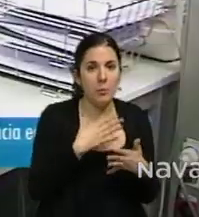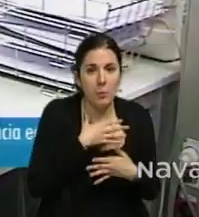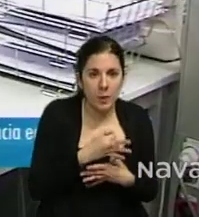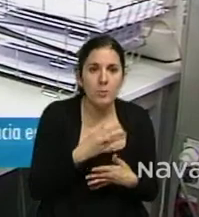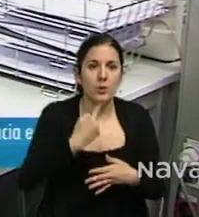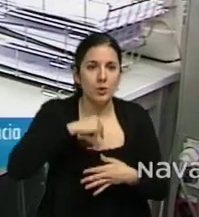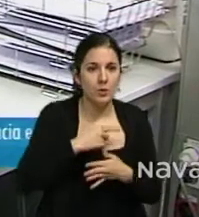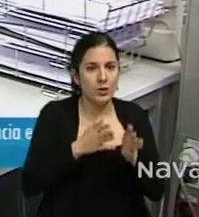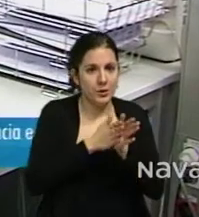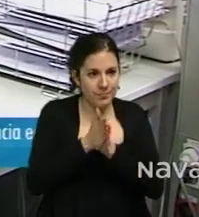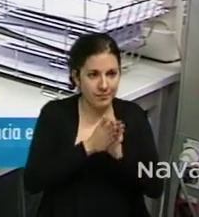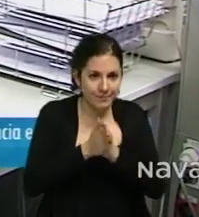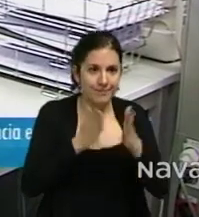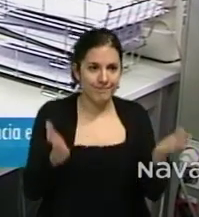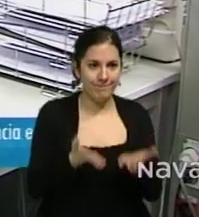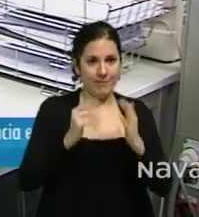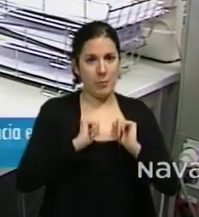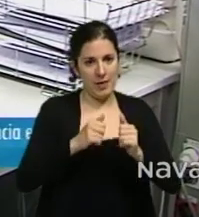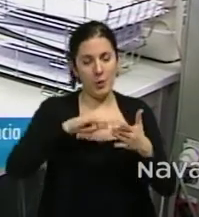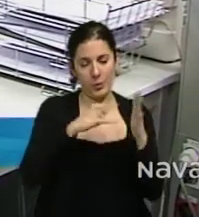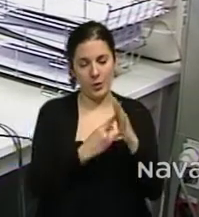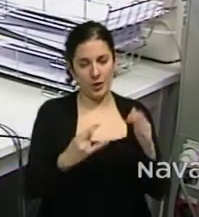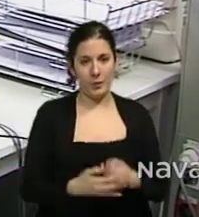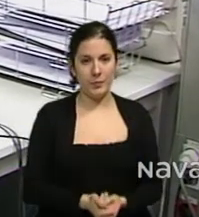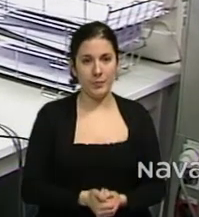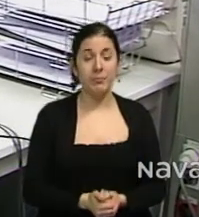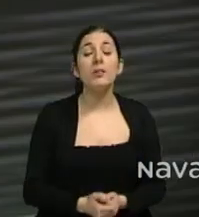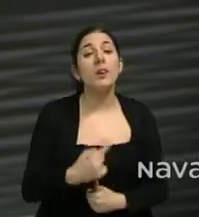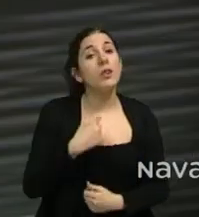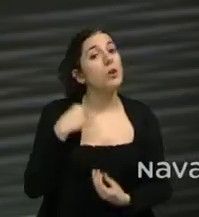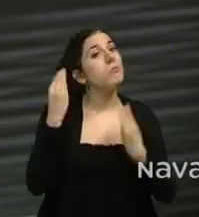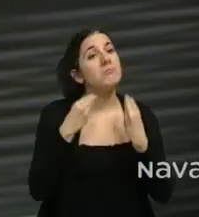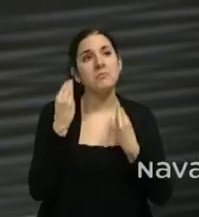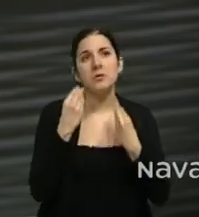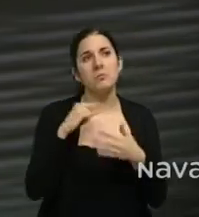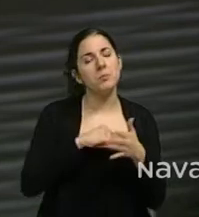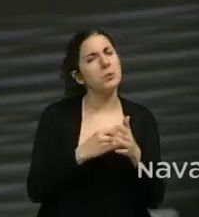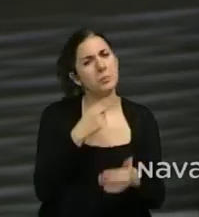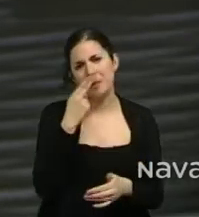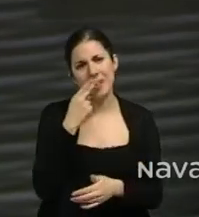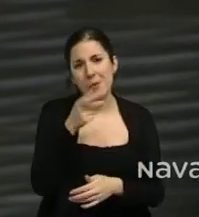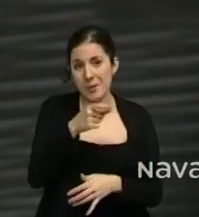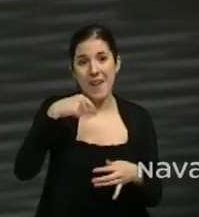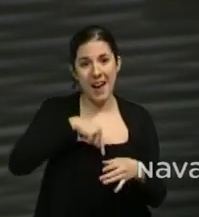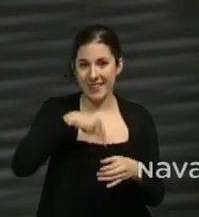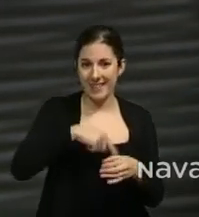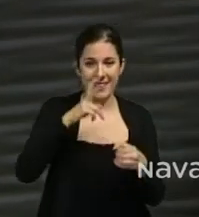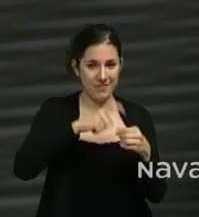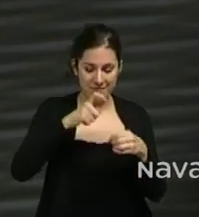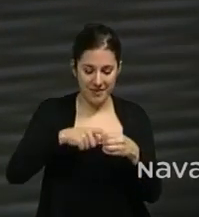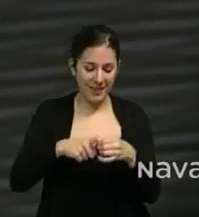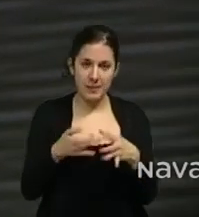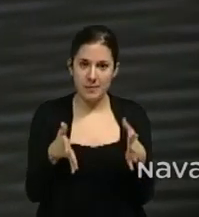meternos en este proyecto. yo diré que es un proyecto muy interesante, nos encanta a todos los que participamos en la empresa